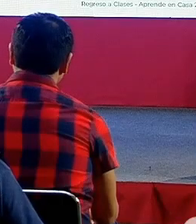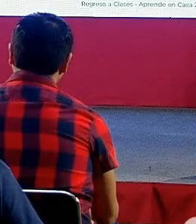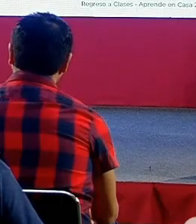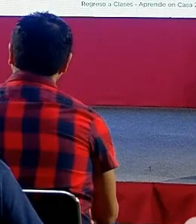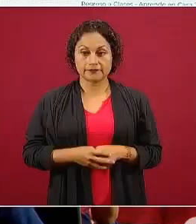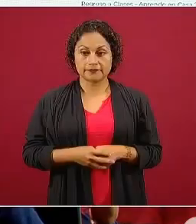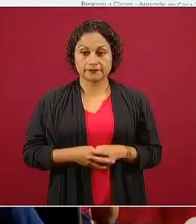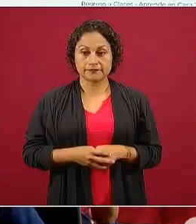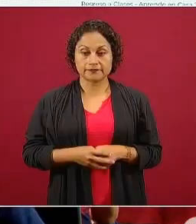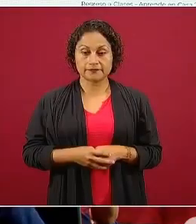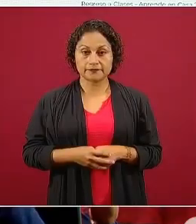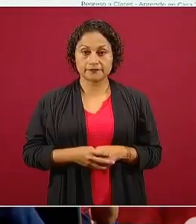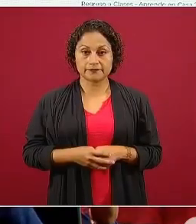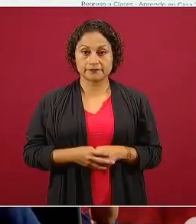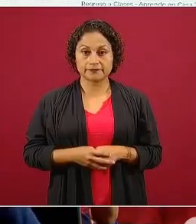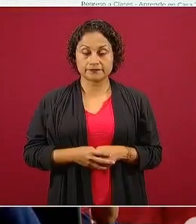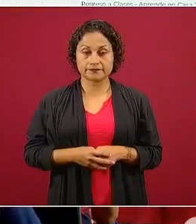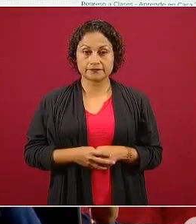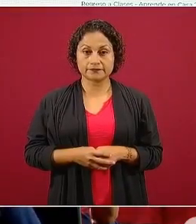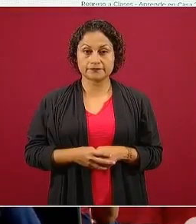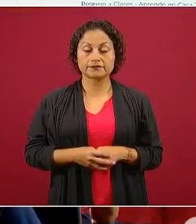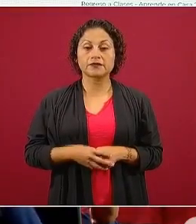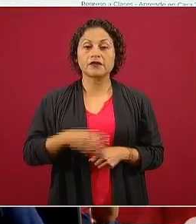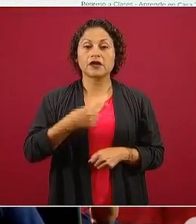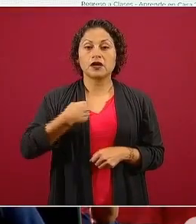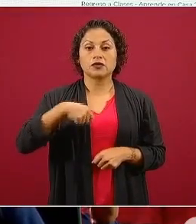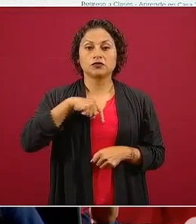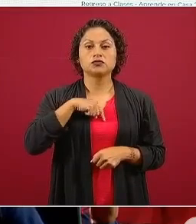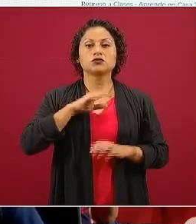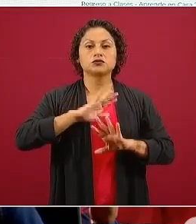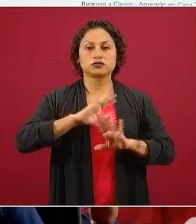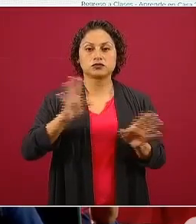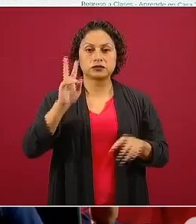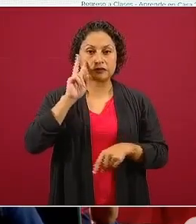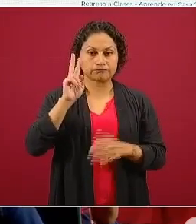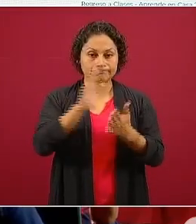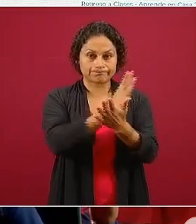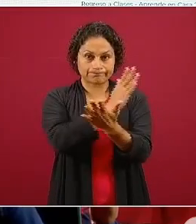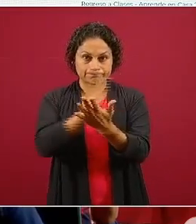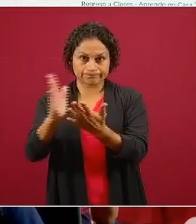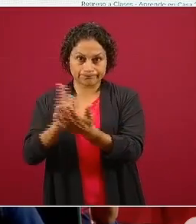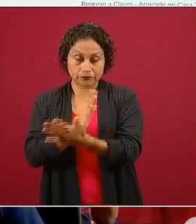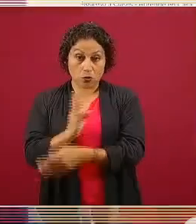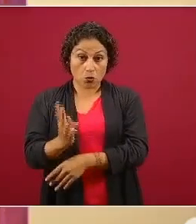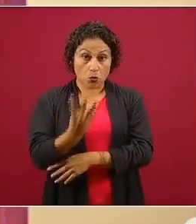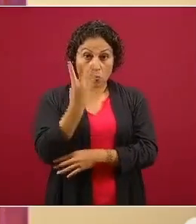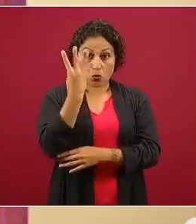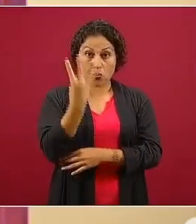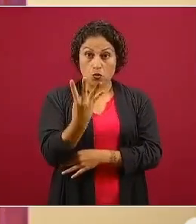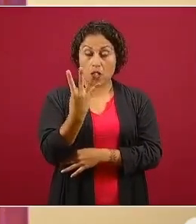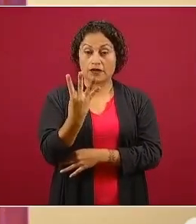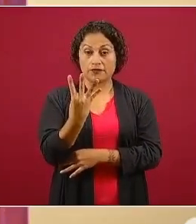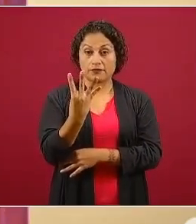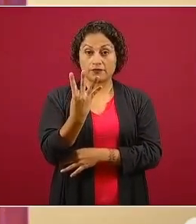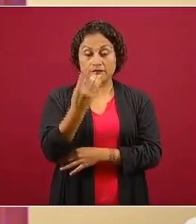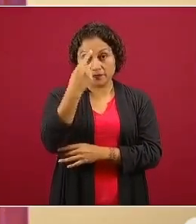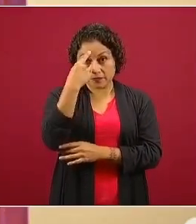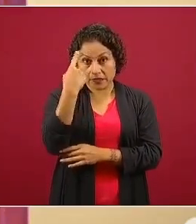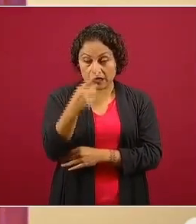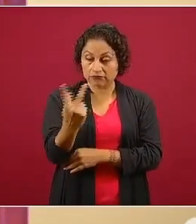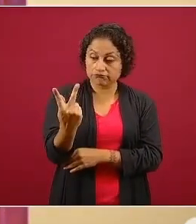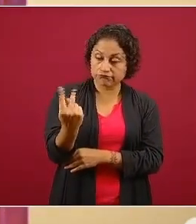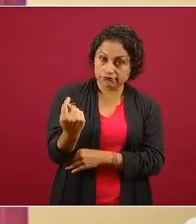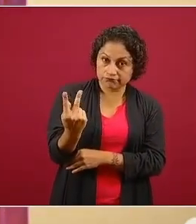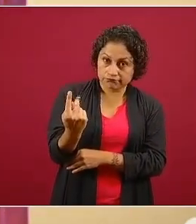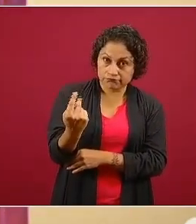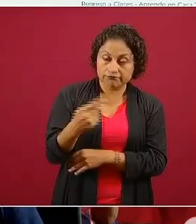Hemos dividido en cuatro cadenas la distribución de los programas. En la